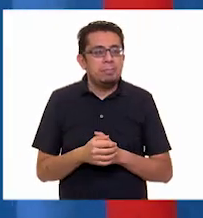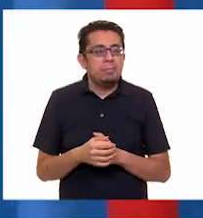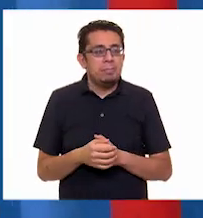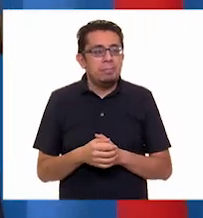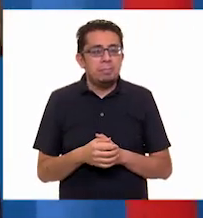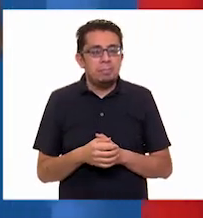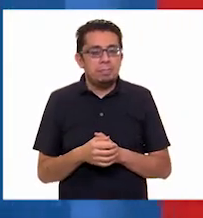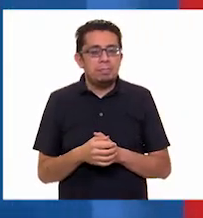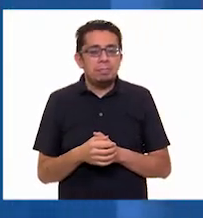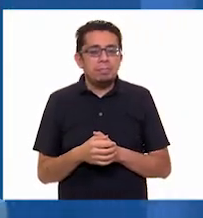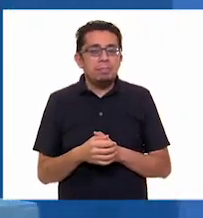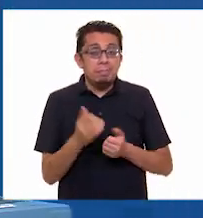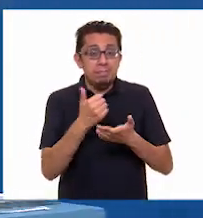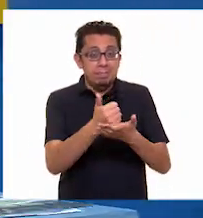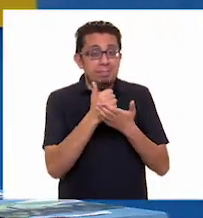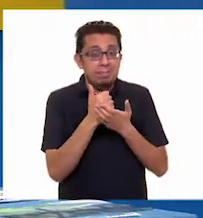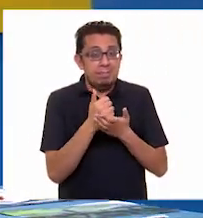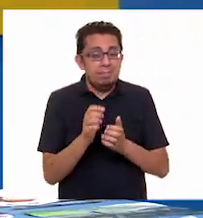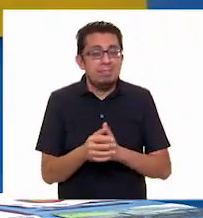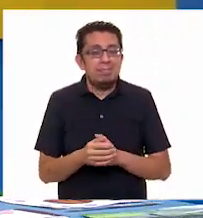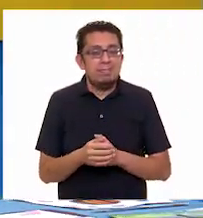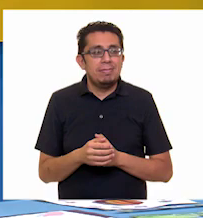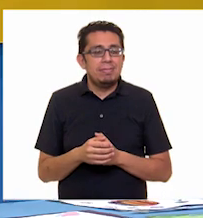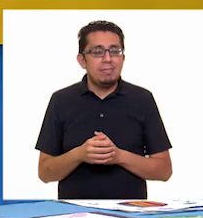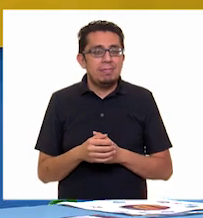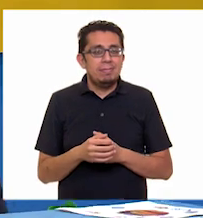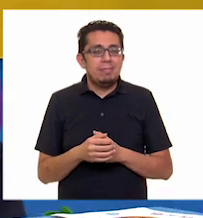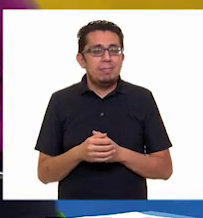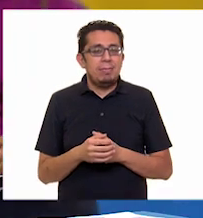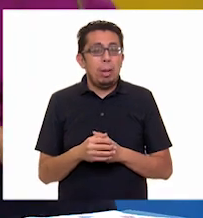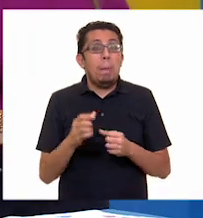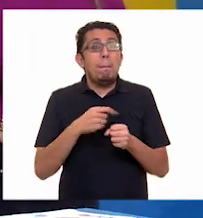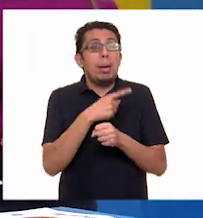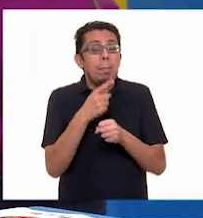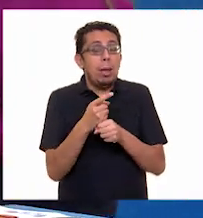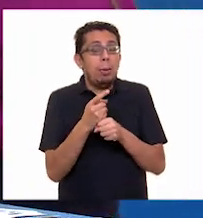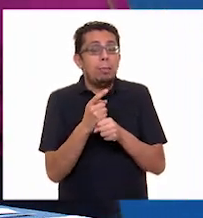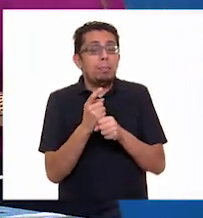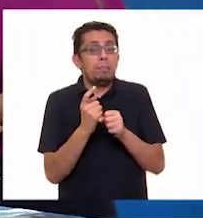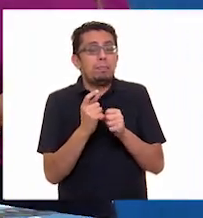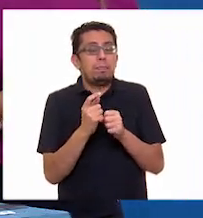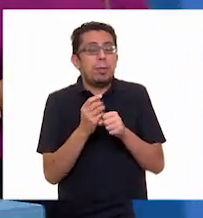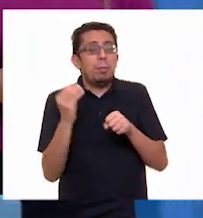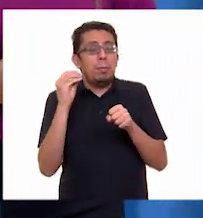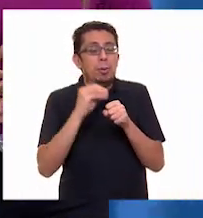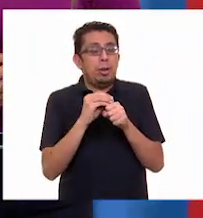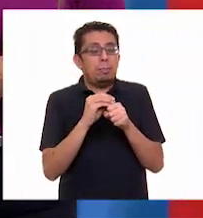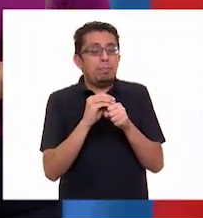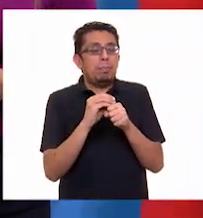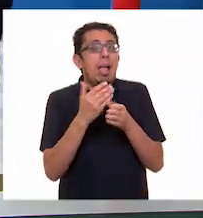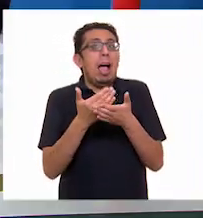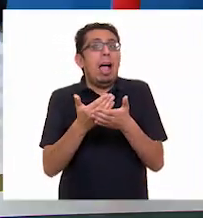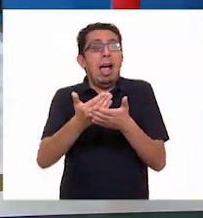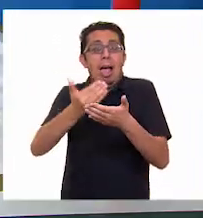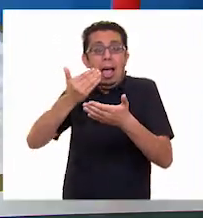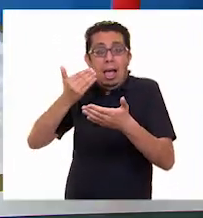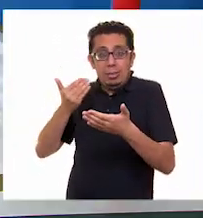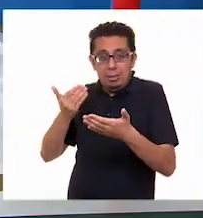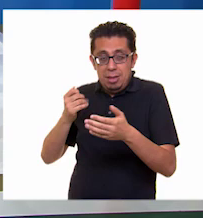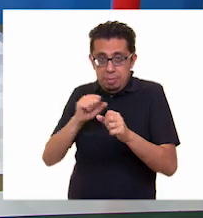este caso, ¿me apoyas Larisa? Vamos a poner primero antes. Entonces, antes de un sismo,